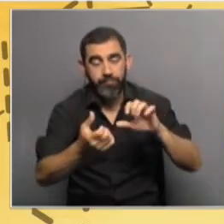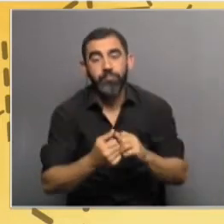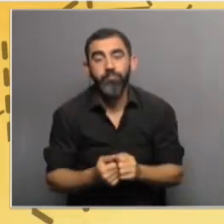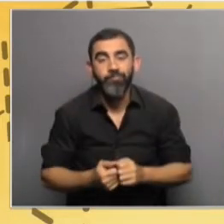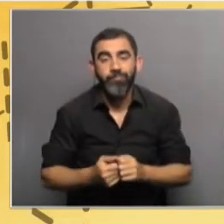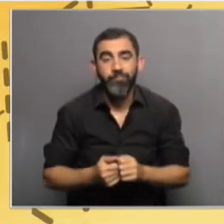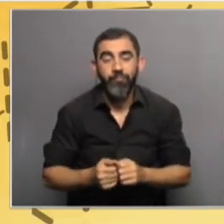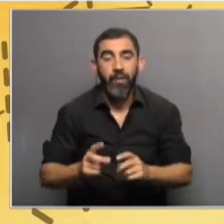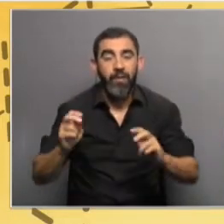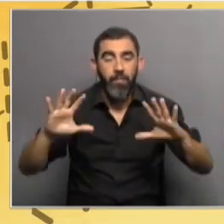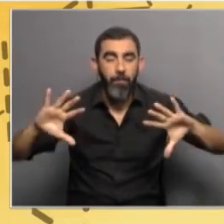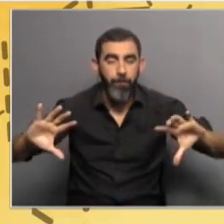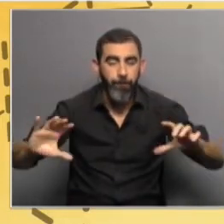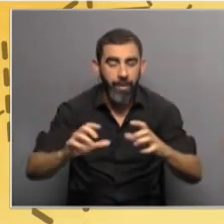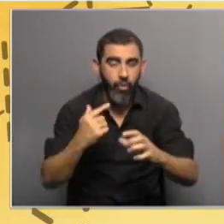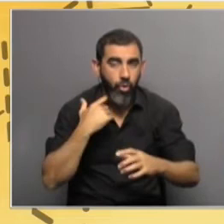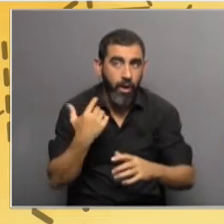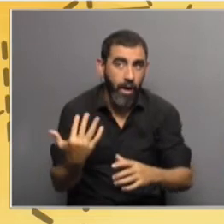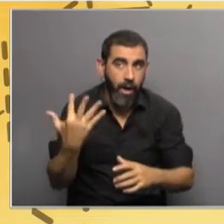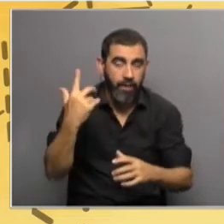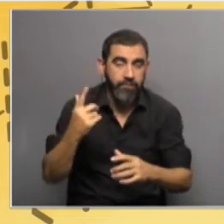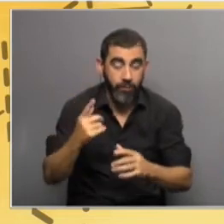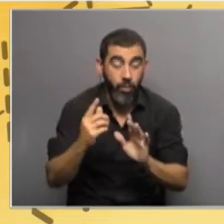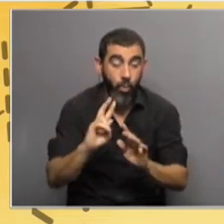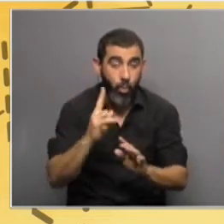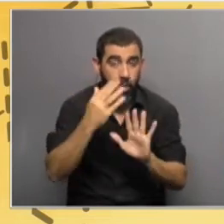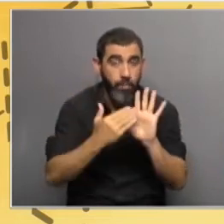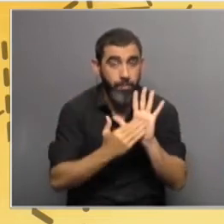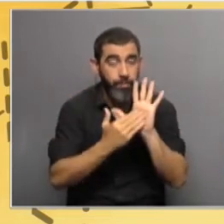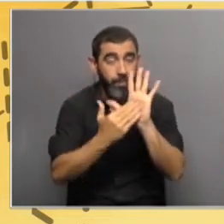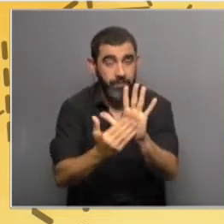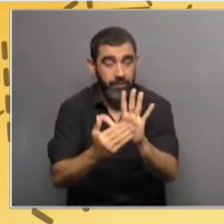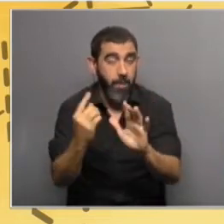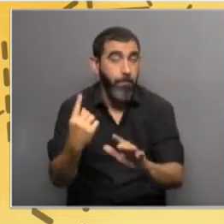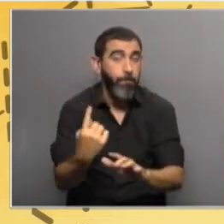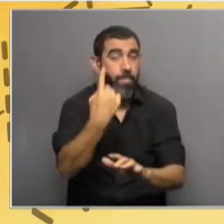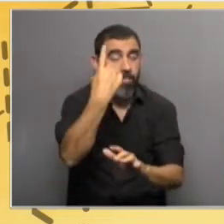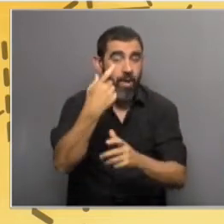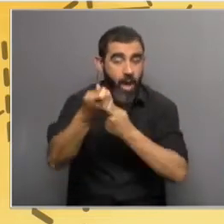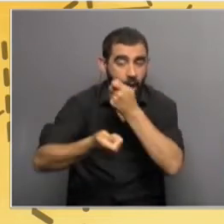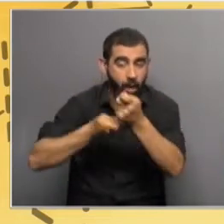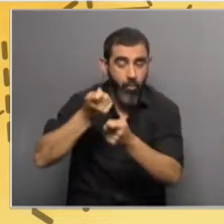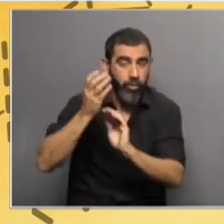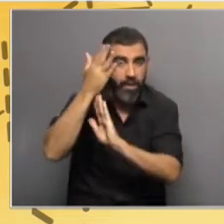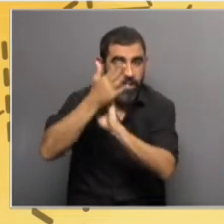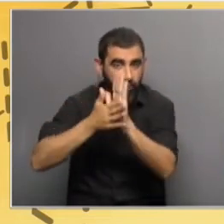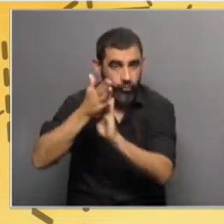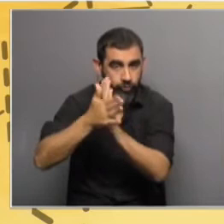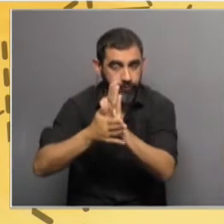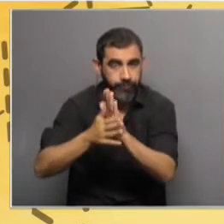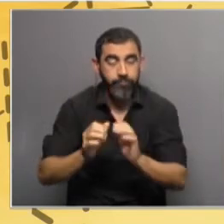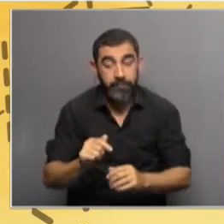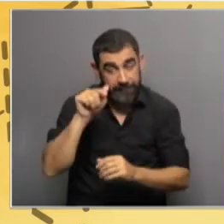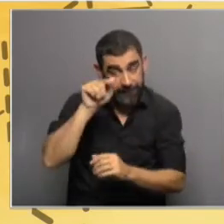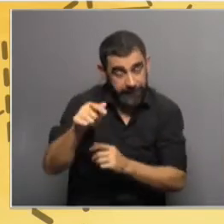términos de mitigación y adaptación, y Uruguay presentó, como corresponde, su primera contribución nacional, y